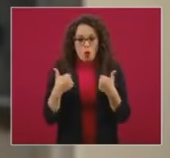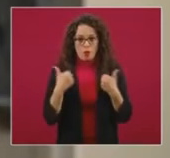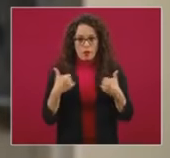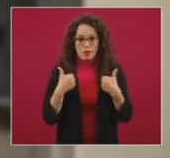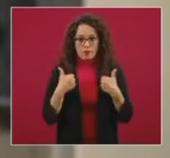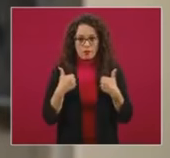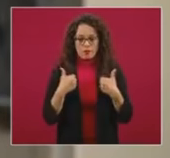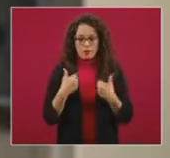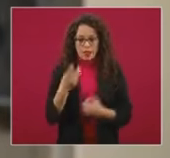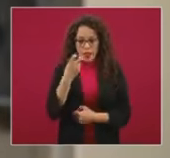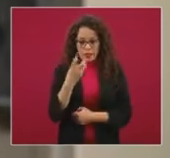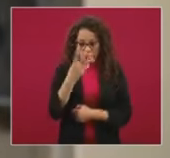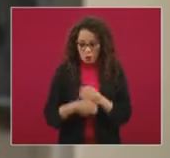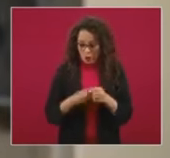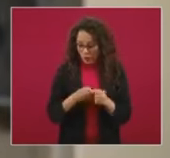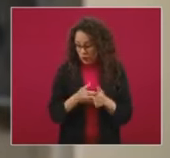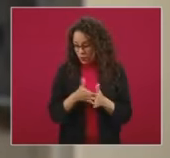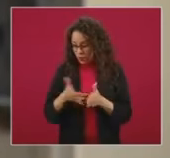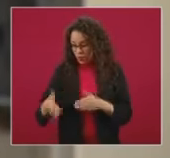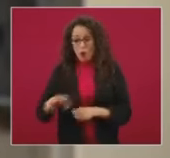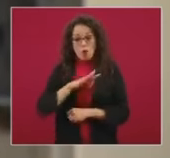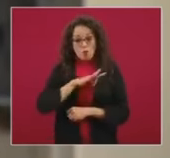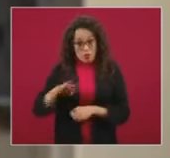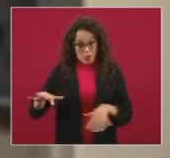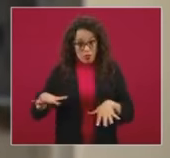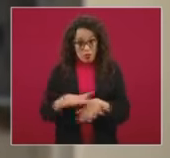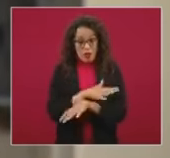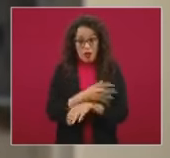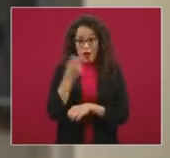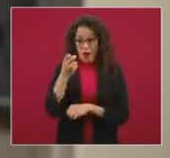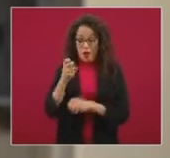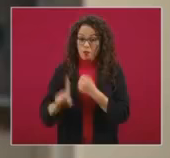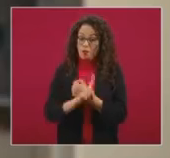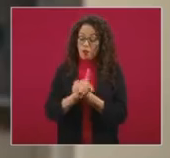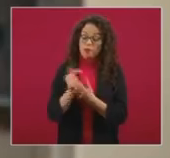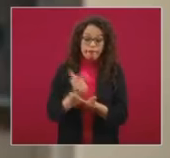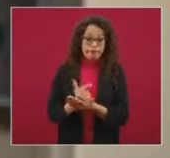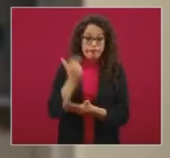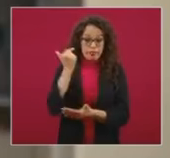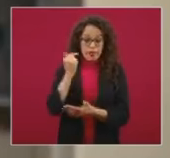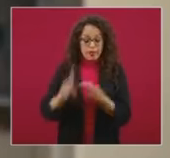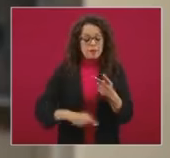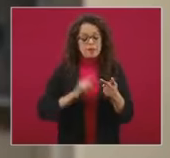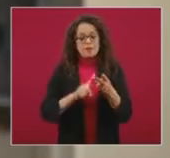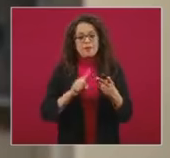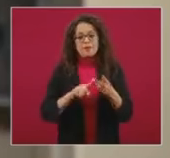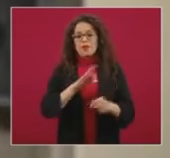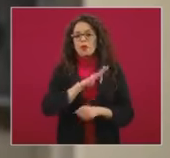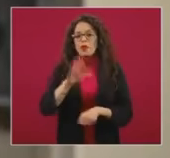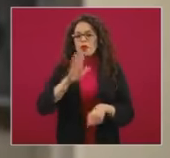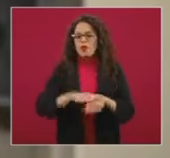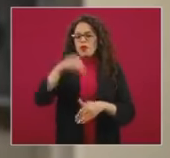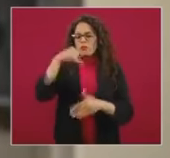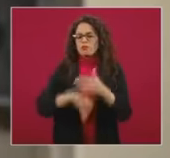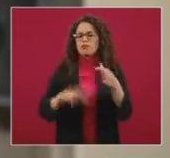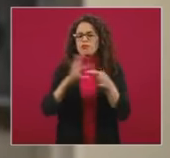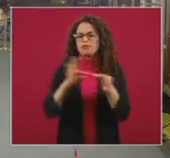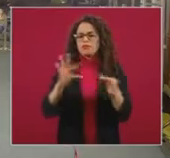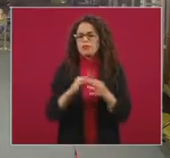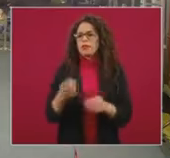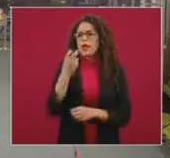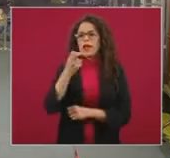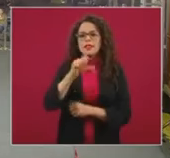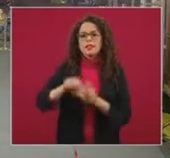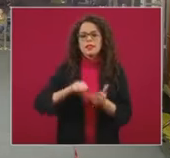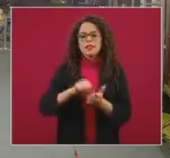pocos años este gran problema? Dos, si nos pudiera dar algunos detalles de este Centro Nacional de